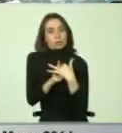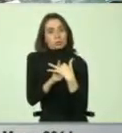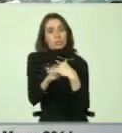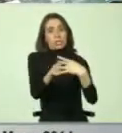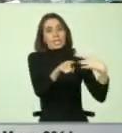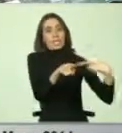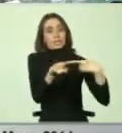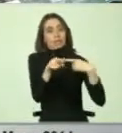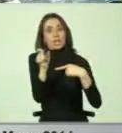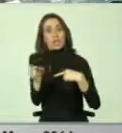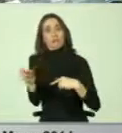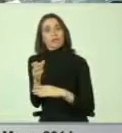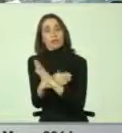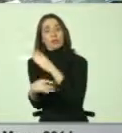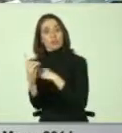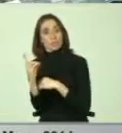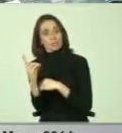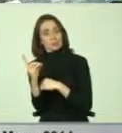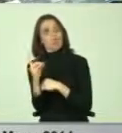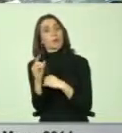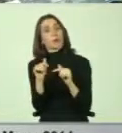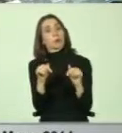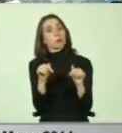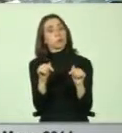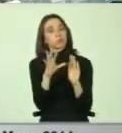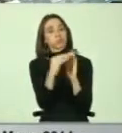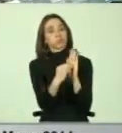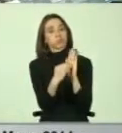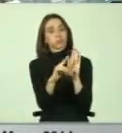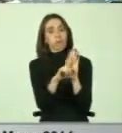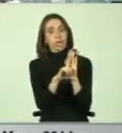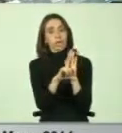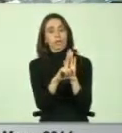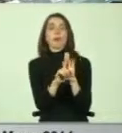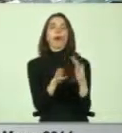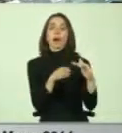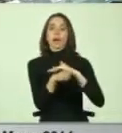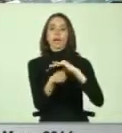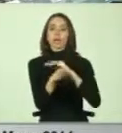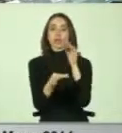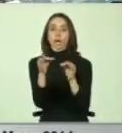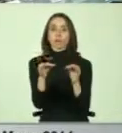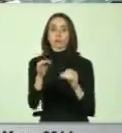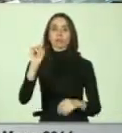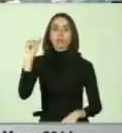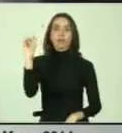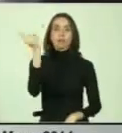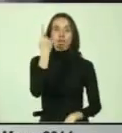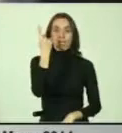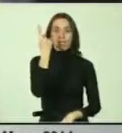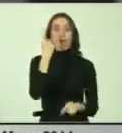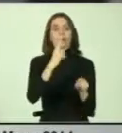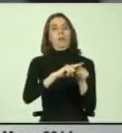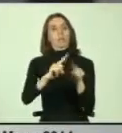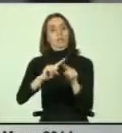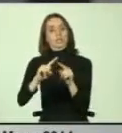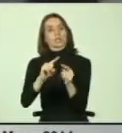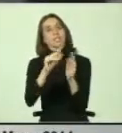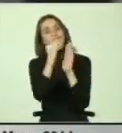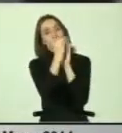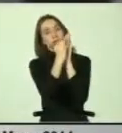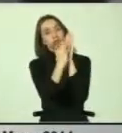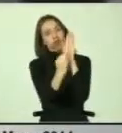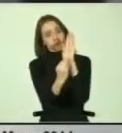personas con discapacidad. En ella se aborda la temática de acceso a la justicia de manera general, en distintos pasajes.